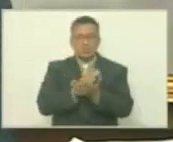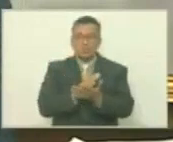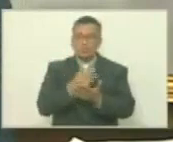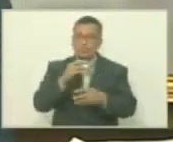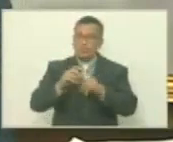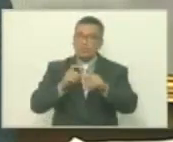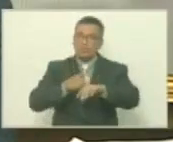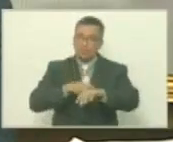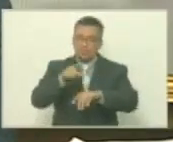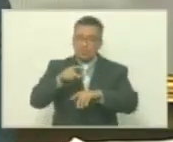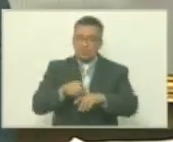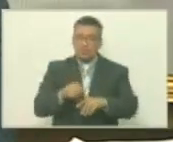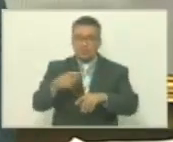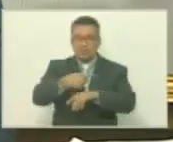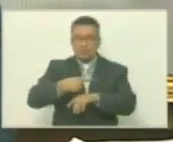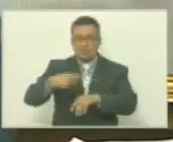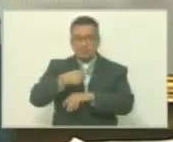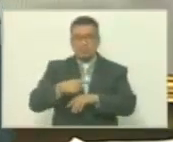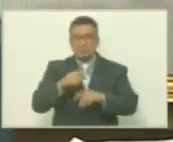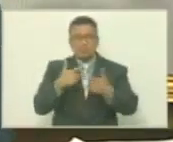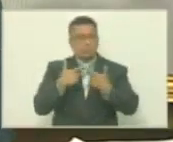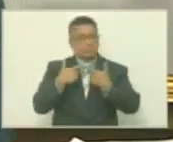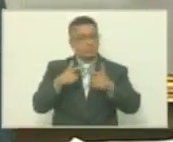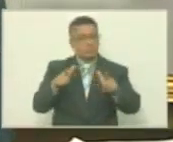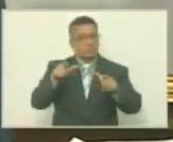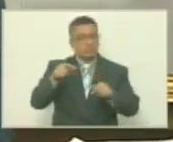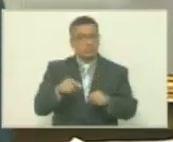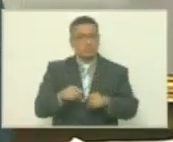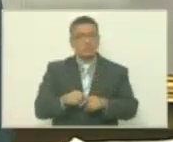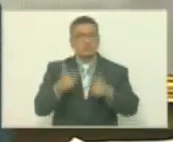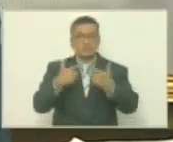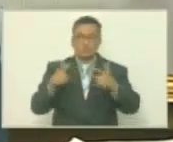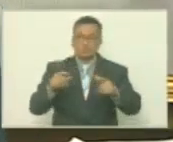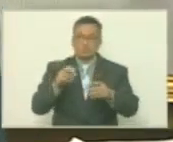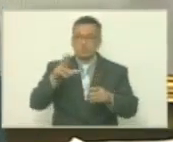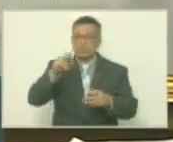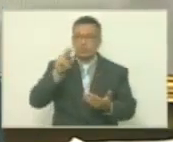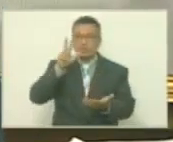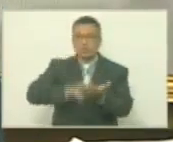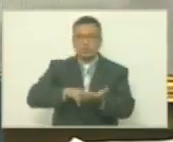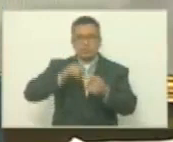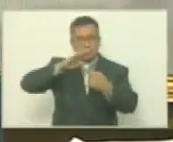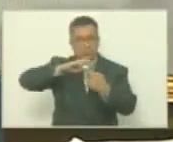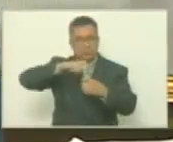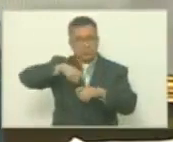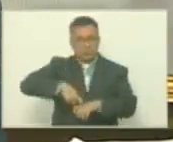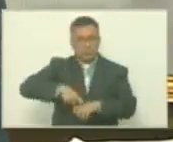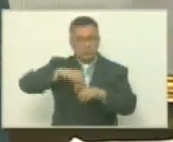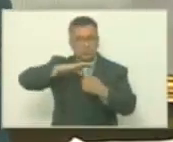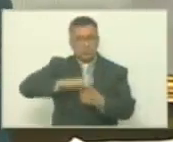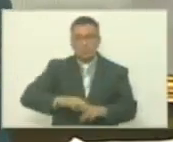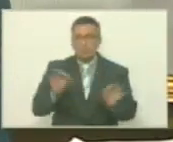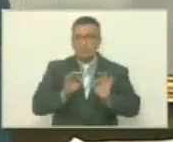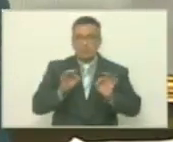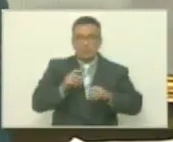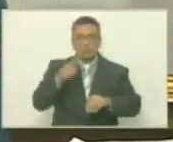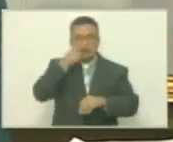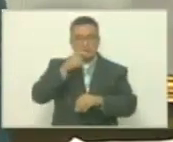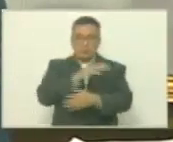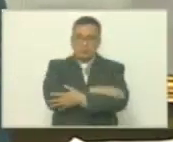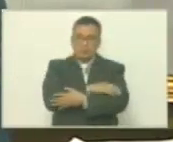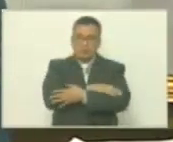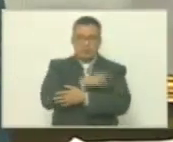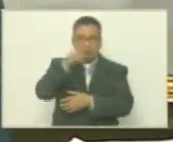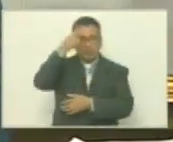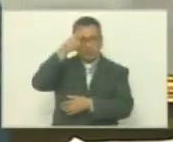ha caracterizado por la búsqueda de la libertad y por no aceptar someterse a ningún tipo de yugo. Felicitaciones, pueblo de Coro,